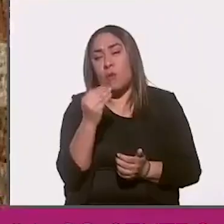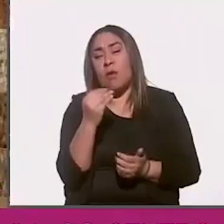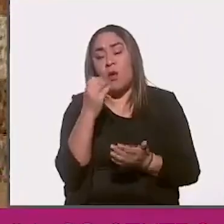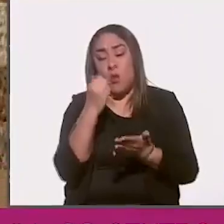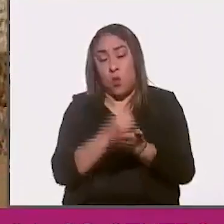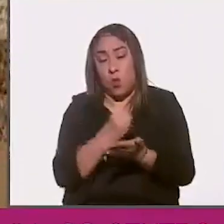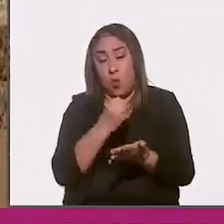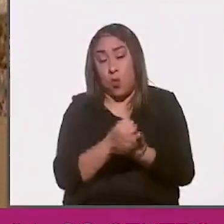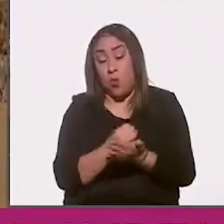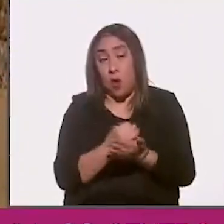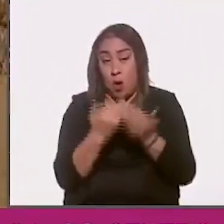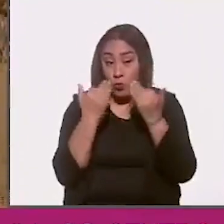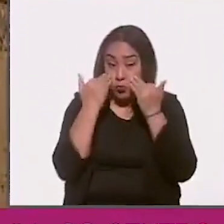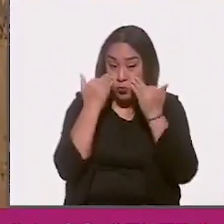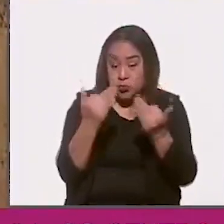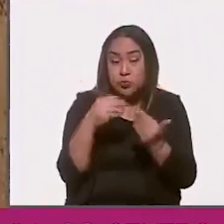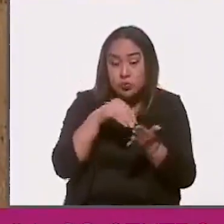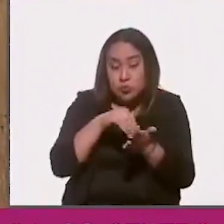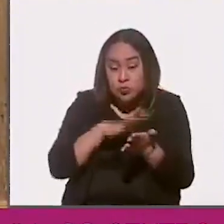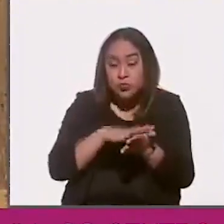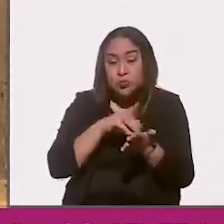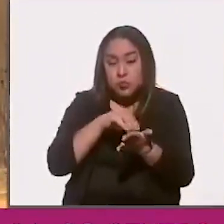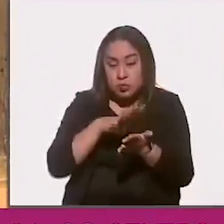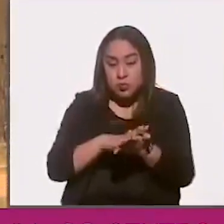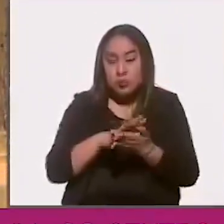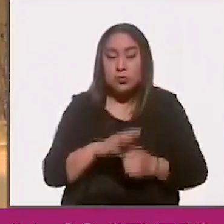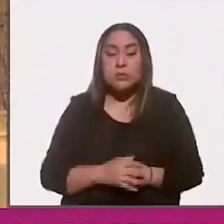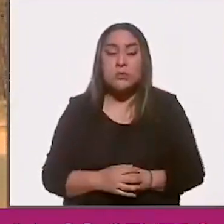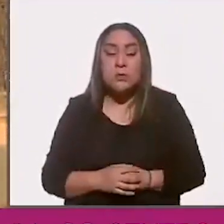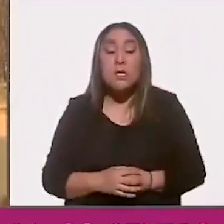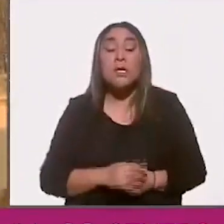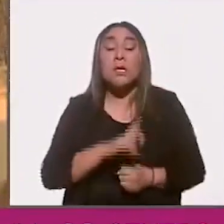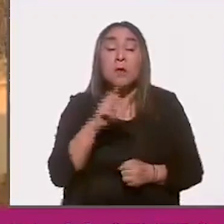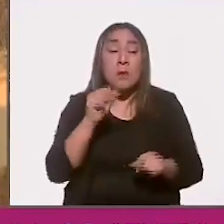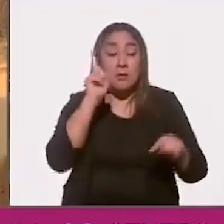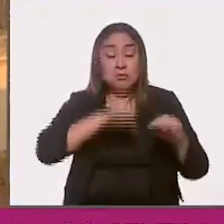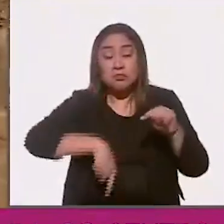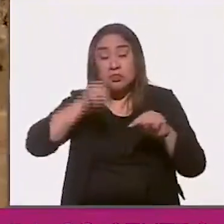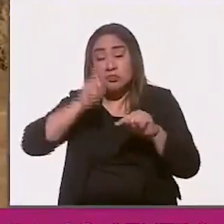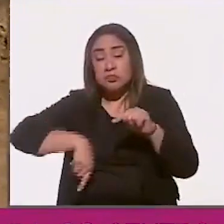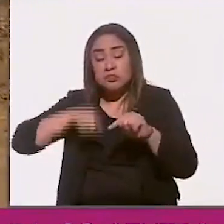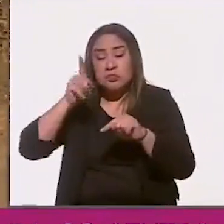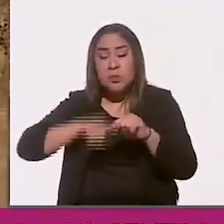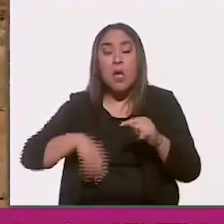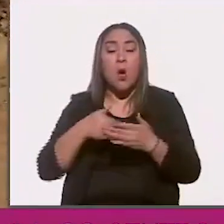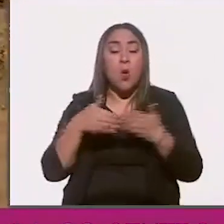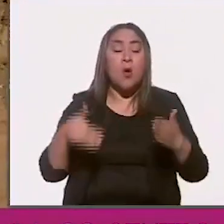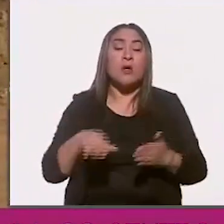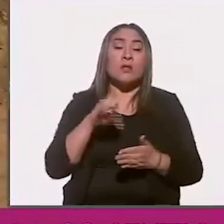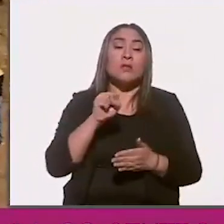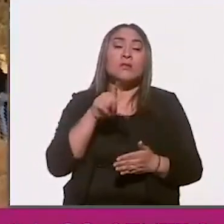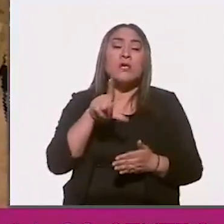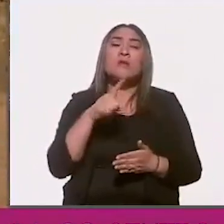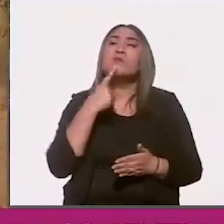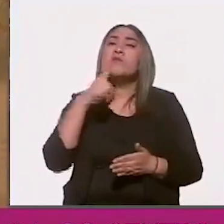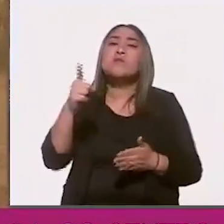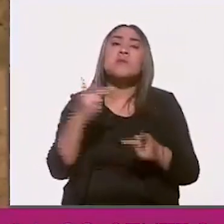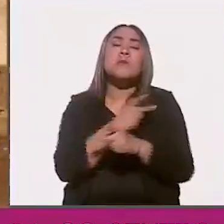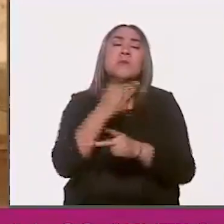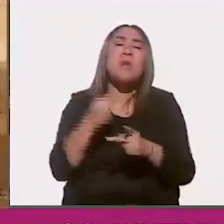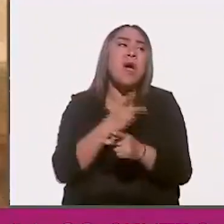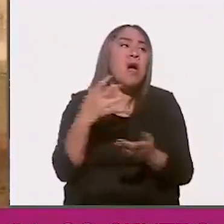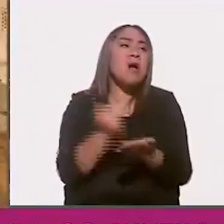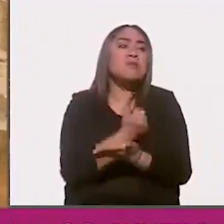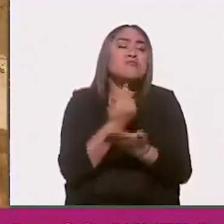de oro, según constan los reportes de Penmont. Con el desalojo quedó la incertidumbre de las 67 sentencias de 2014.